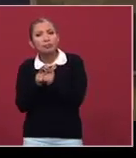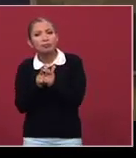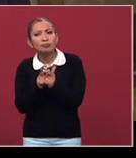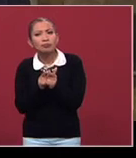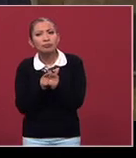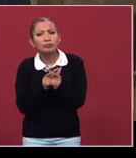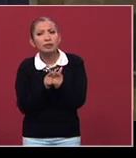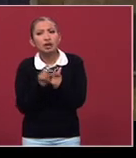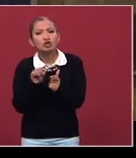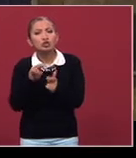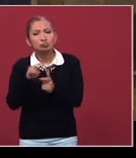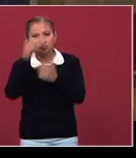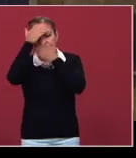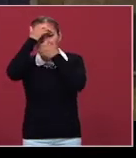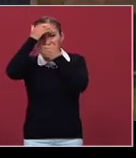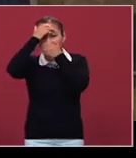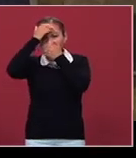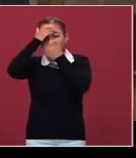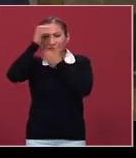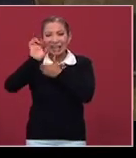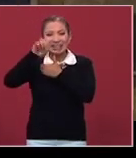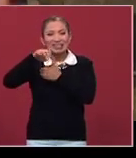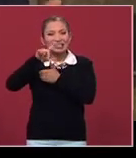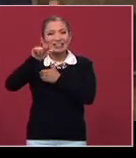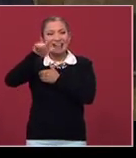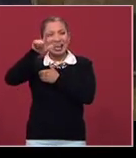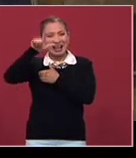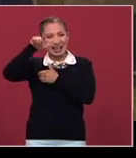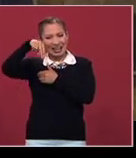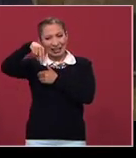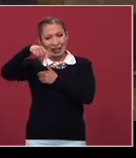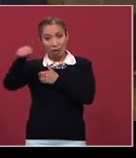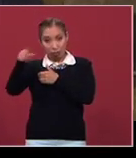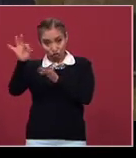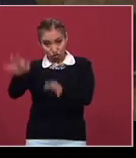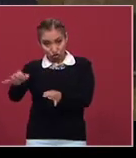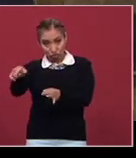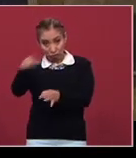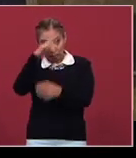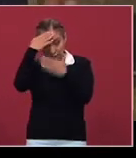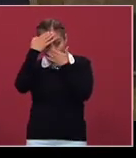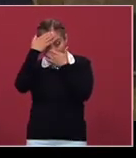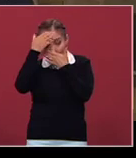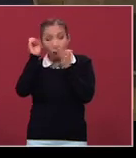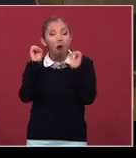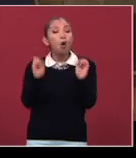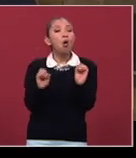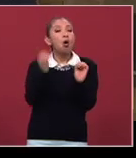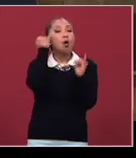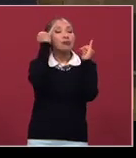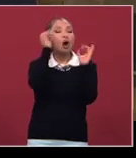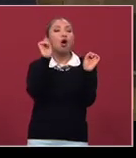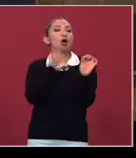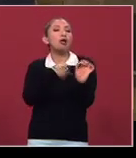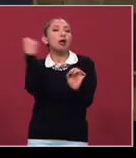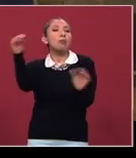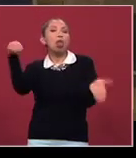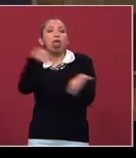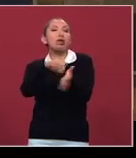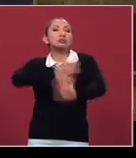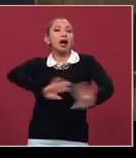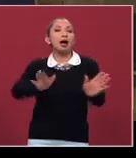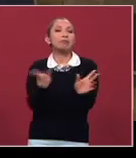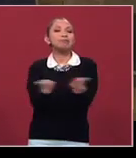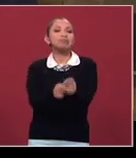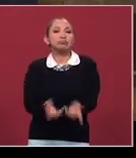su comandante Marcos y todos ellos son realmente neozapatistas o simplemente se llamaron así por